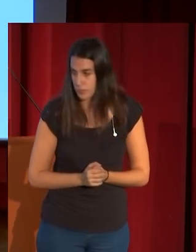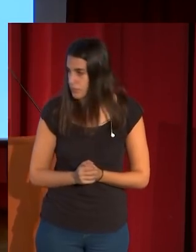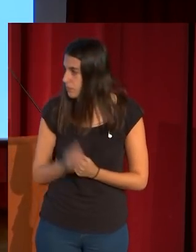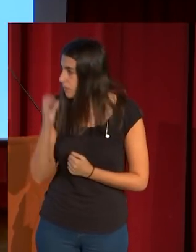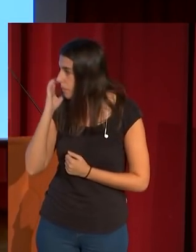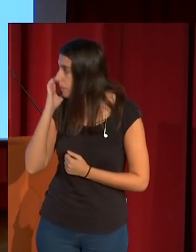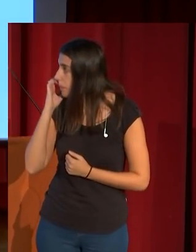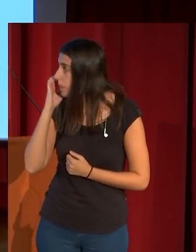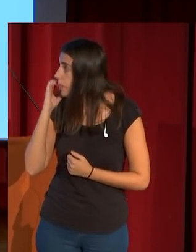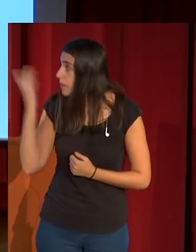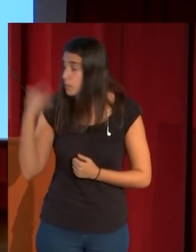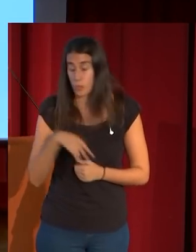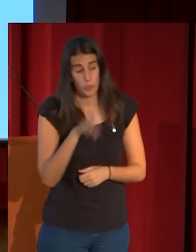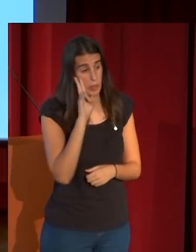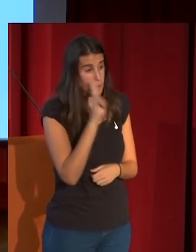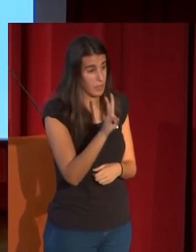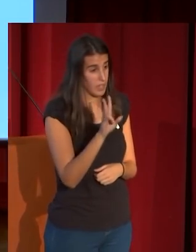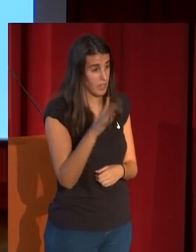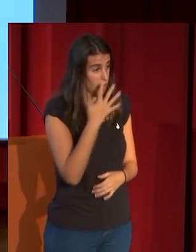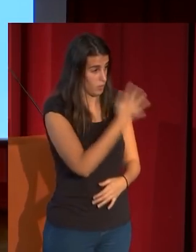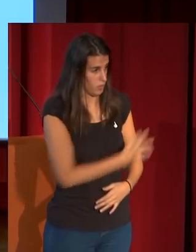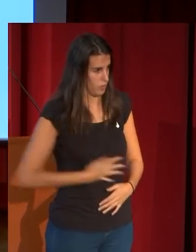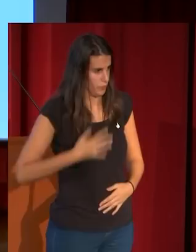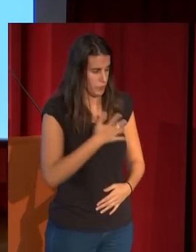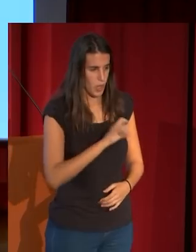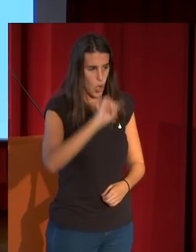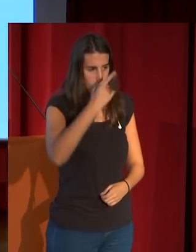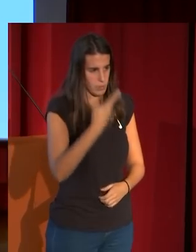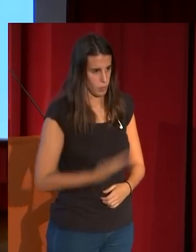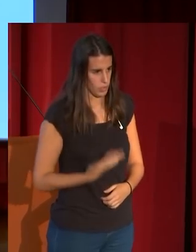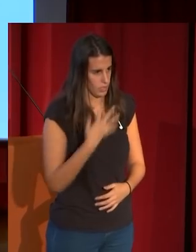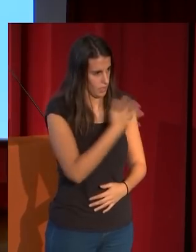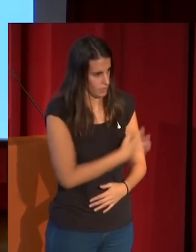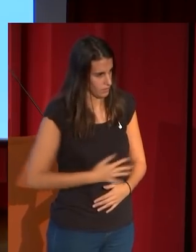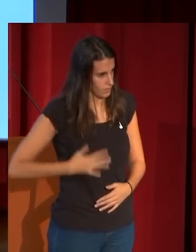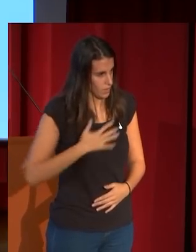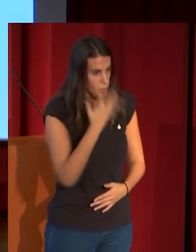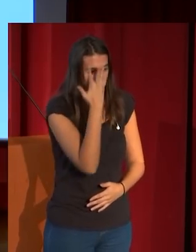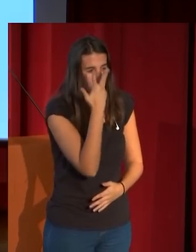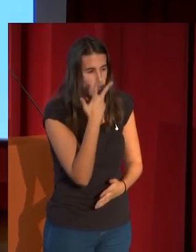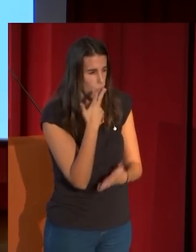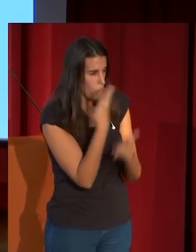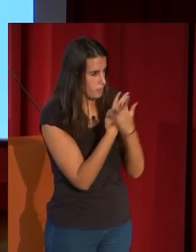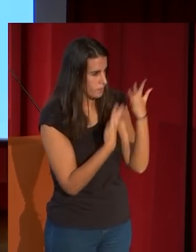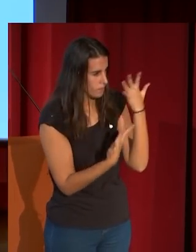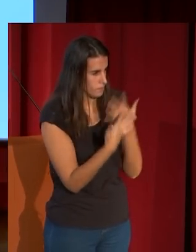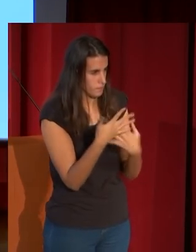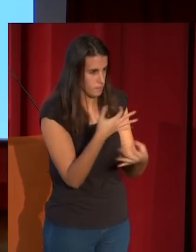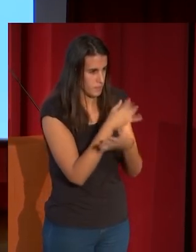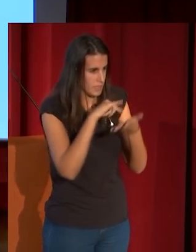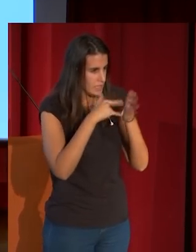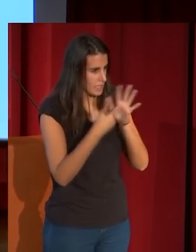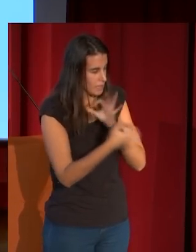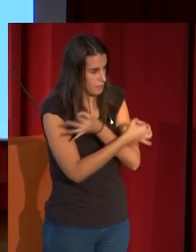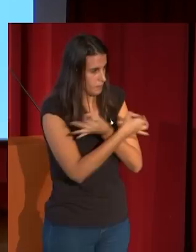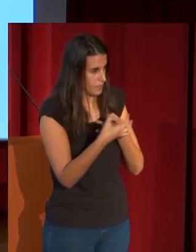vayan a verla, fíjense en esta parte especialmente, esta parte de la cascada de color con una soltura extraordinaria al